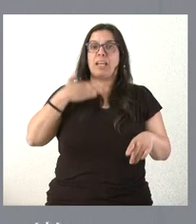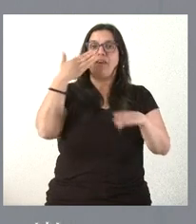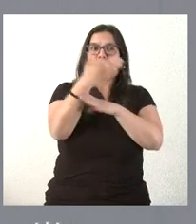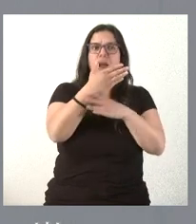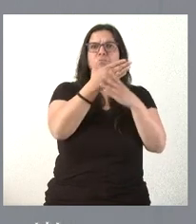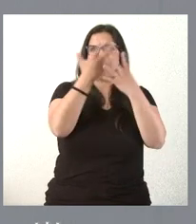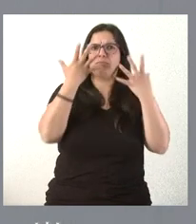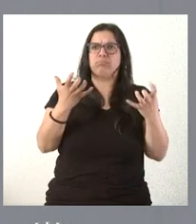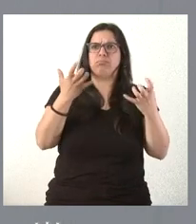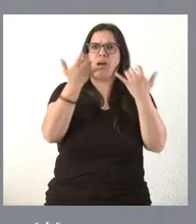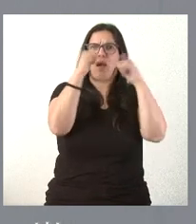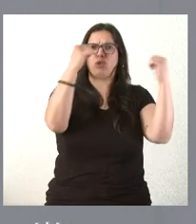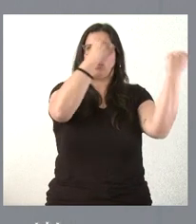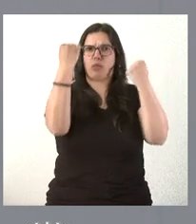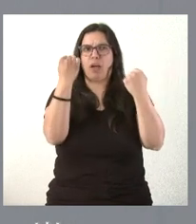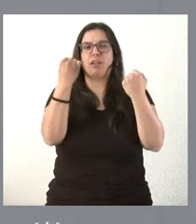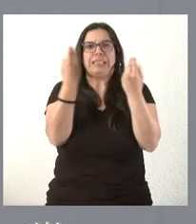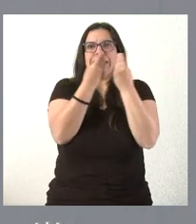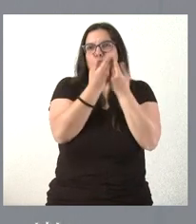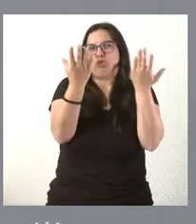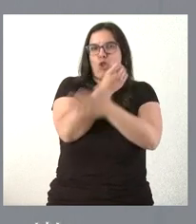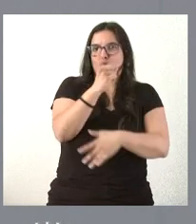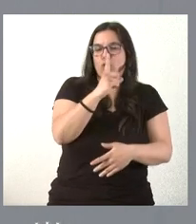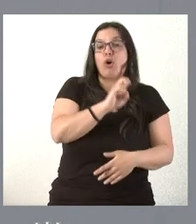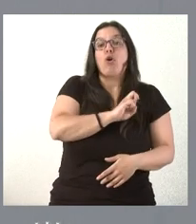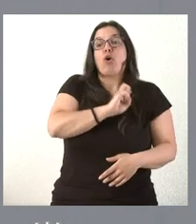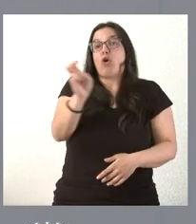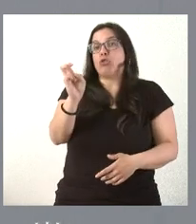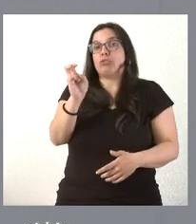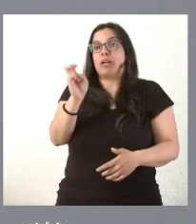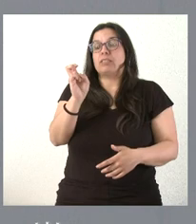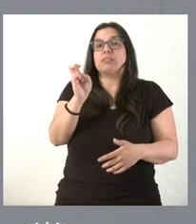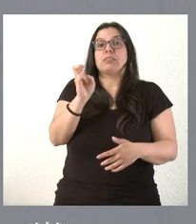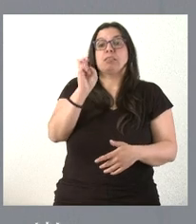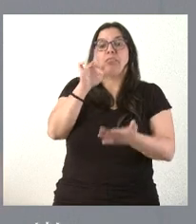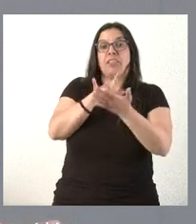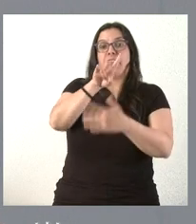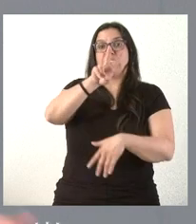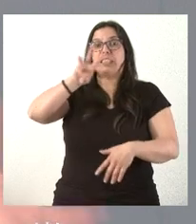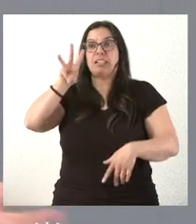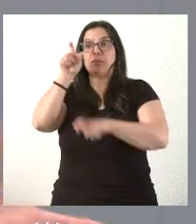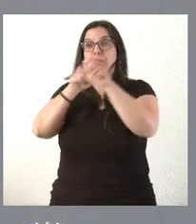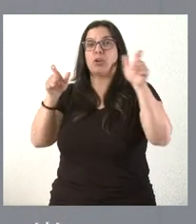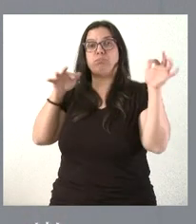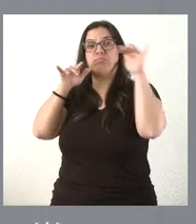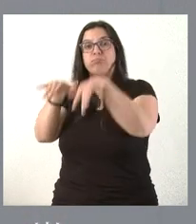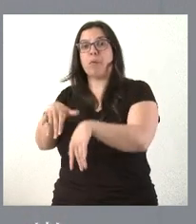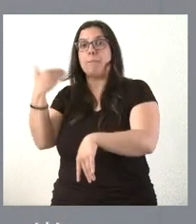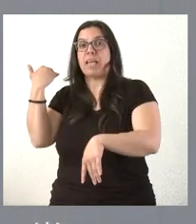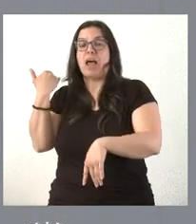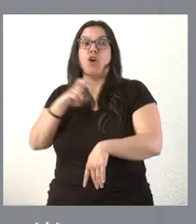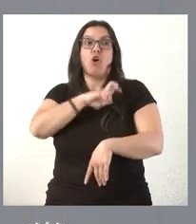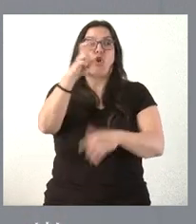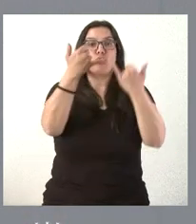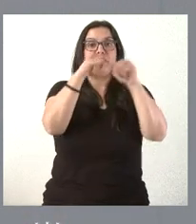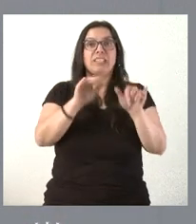otras no podrán asistir, no acabemos todos. Y el día 23 muchos ciudadanos irán a Villalar y otros muchos lo celebrarán en